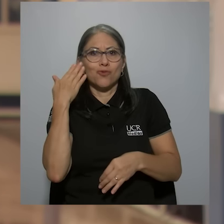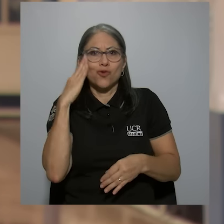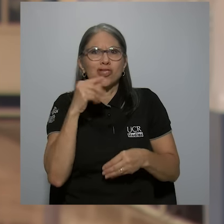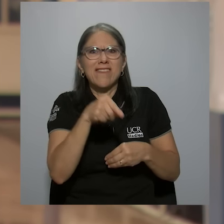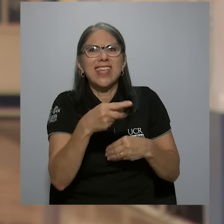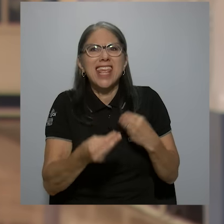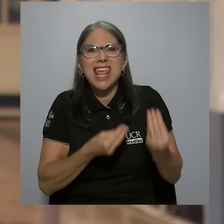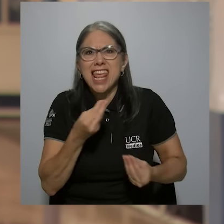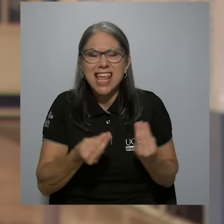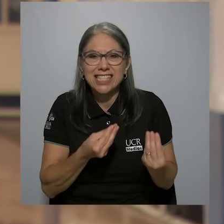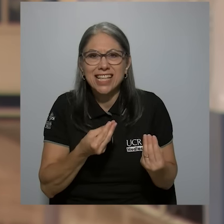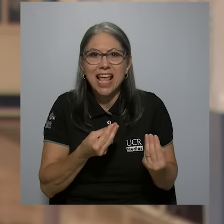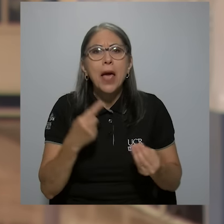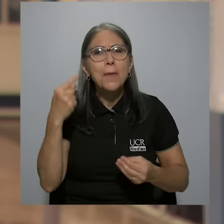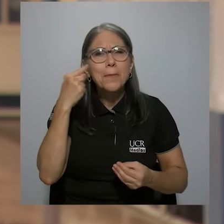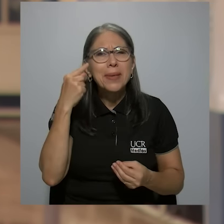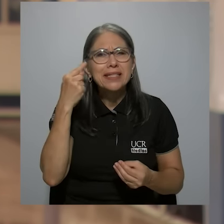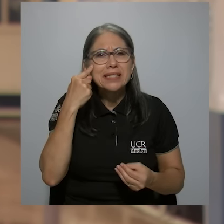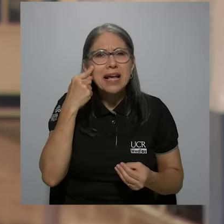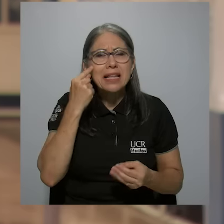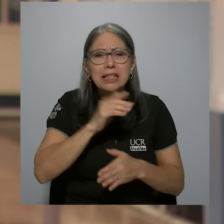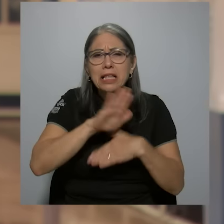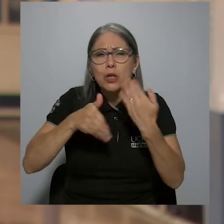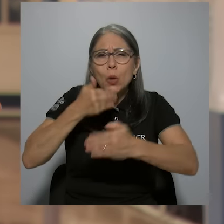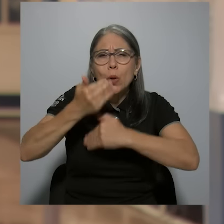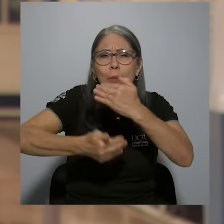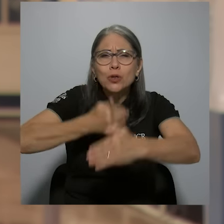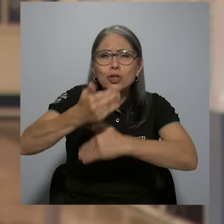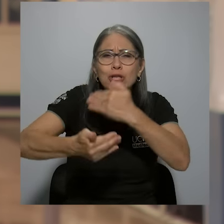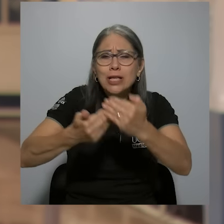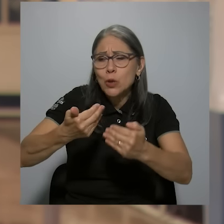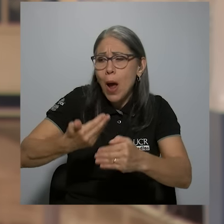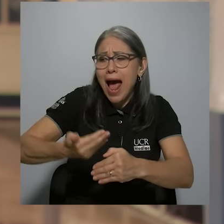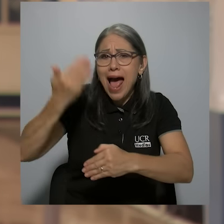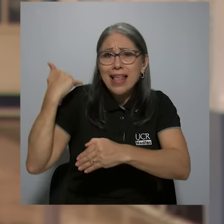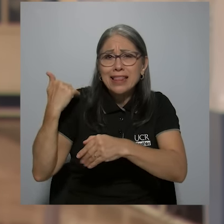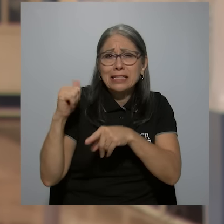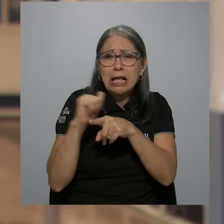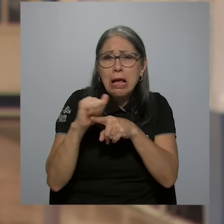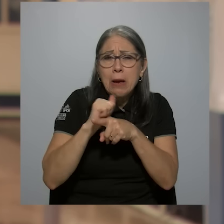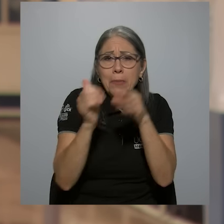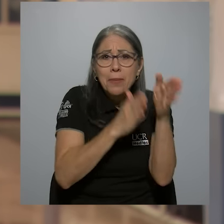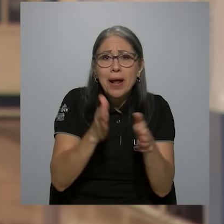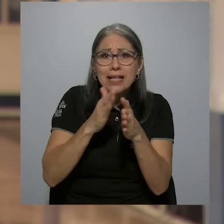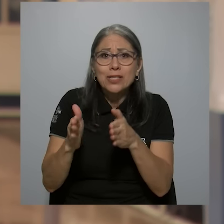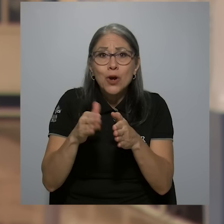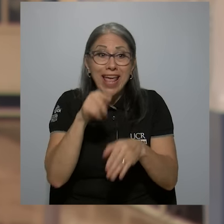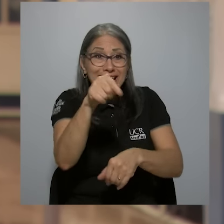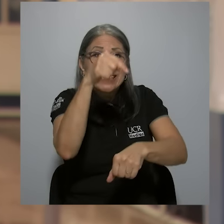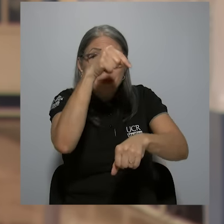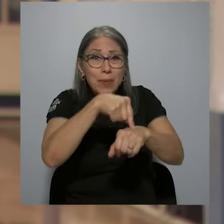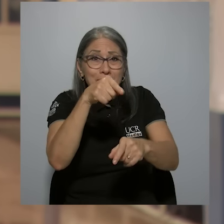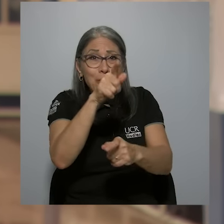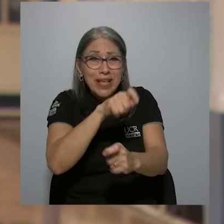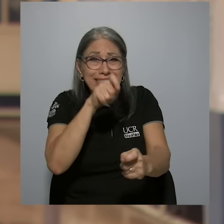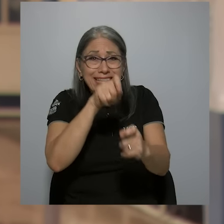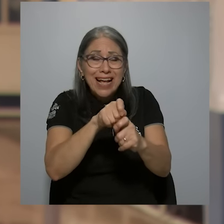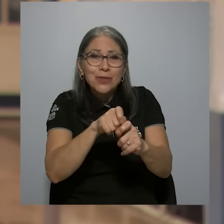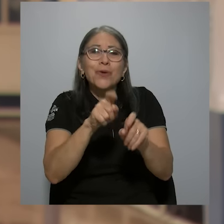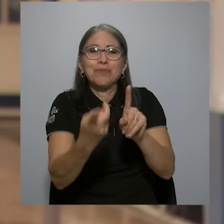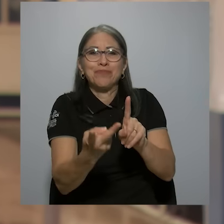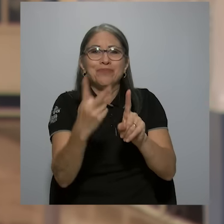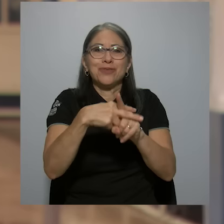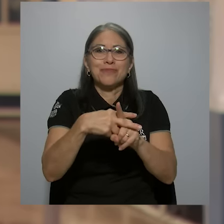saber qué, pensar qué se puede recuperar de todo el proceso de preparación que se tuvo previamente para ser aplicado en ese momento exacto.